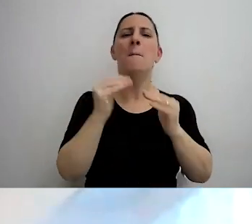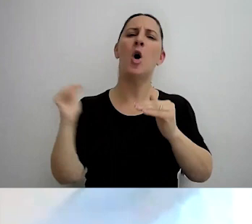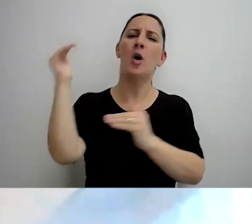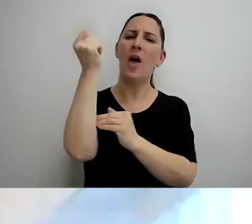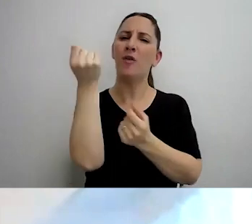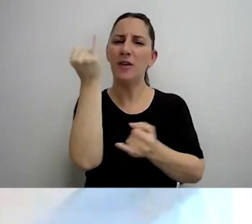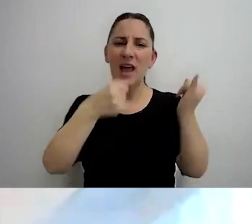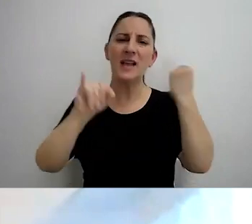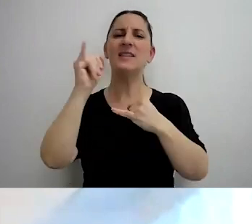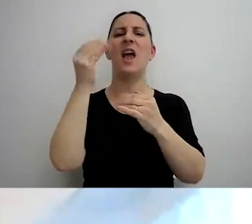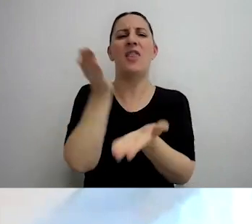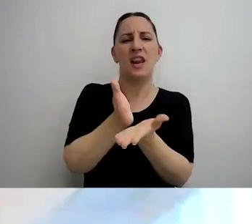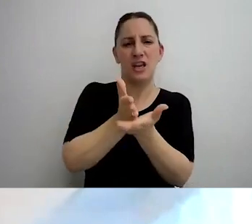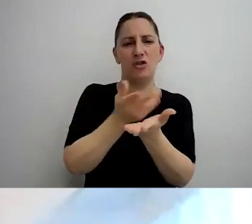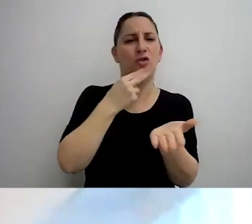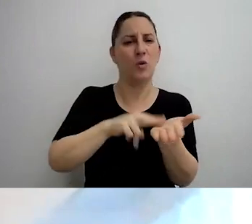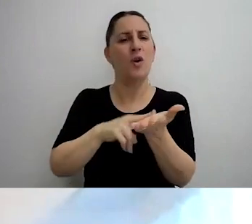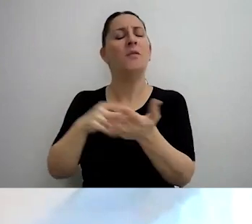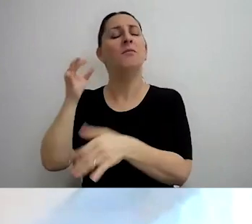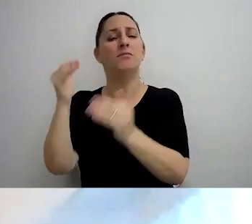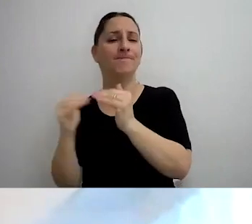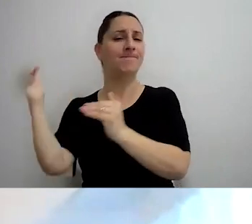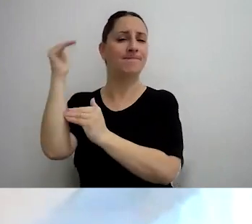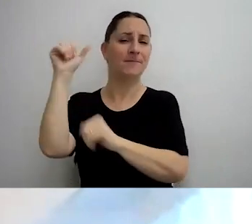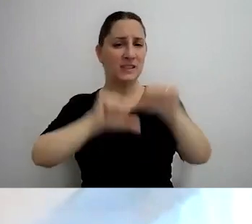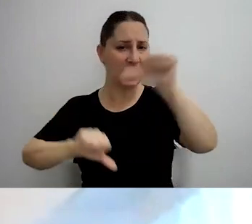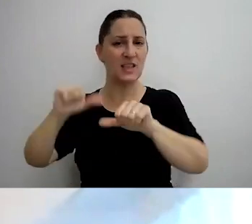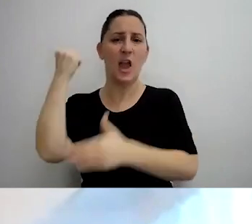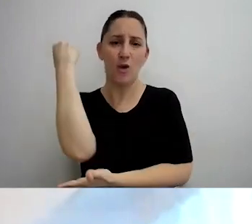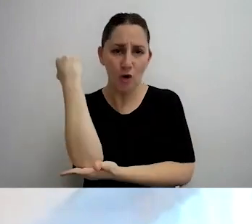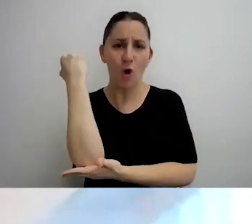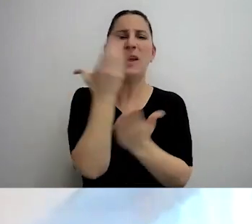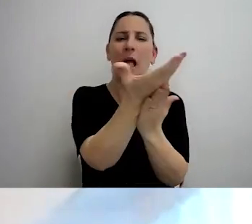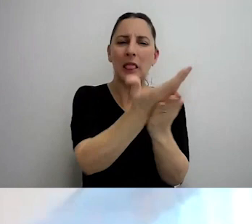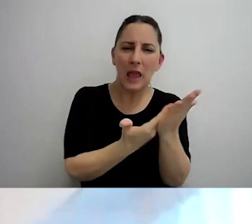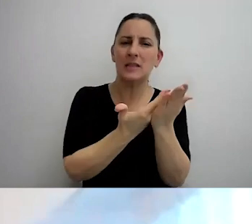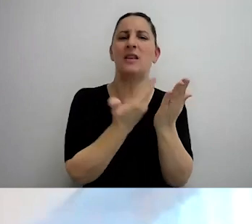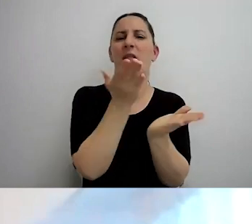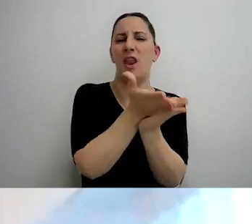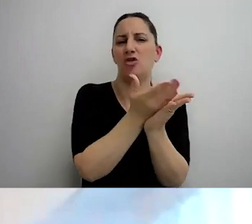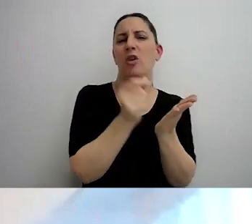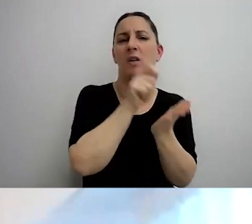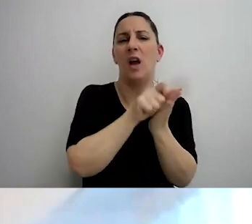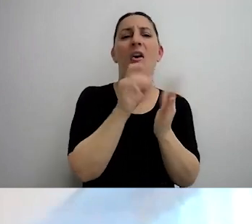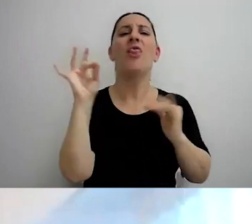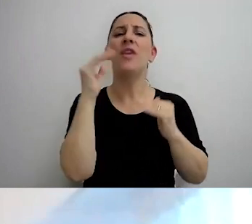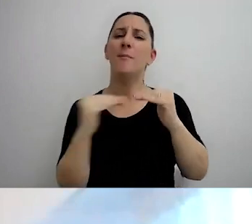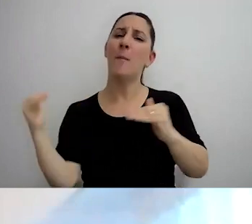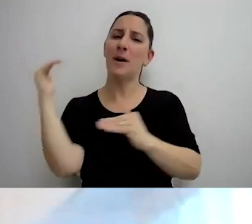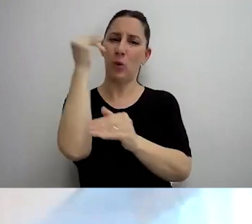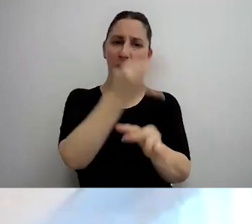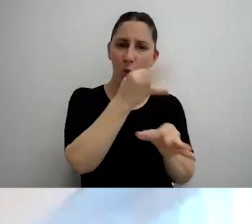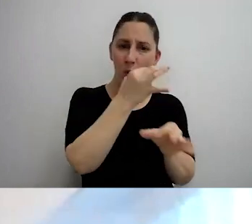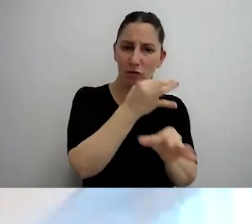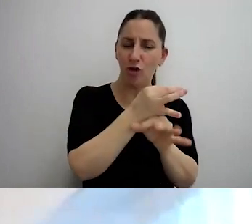tributario de la UB. doctorando en ciencias económicas, con tesis en desarrollo de la escritura, también diplomatura en educación a través de entornos